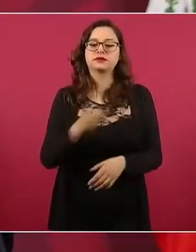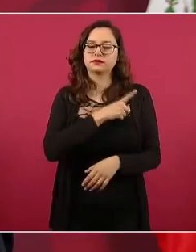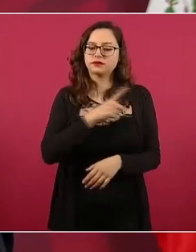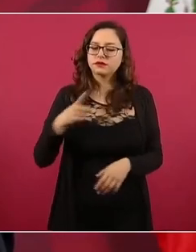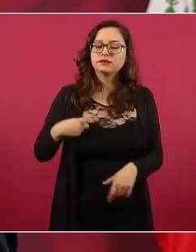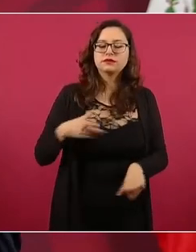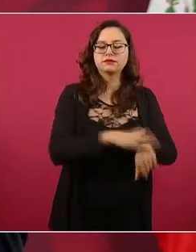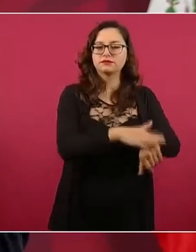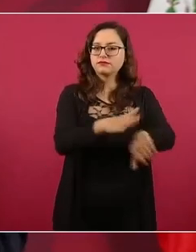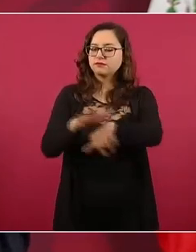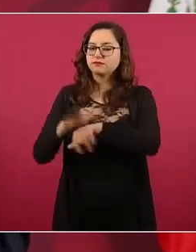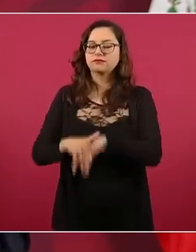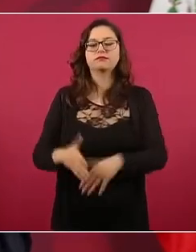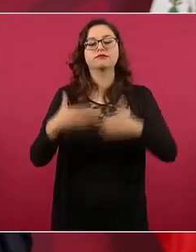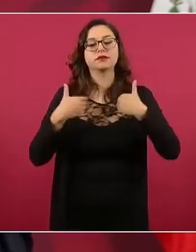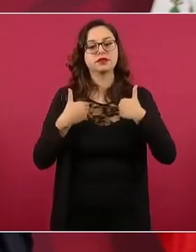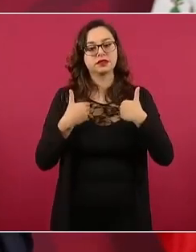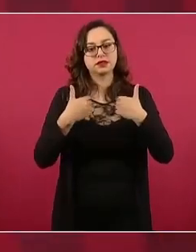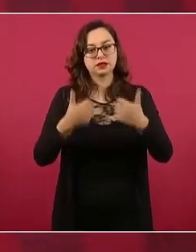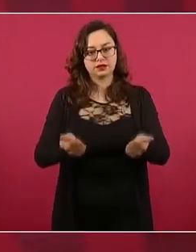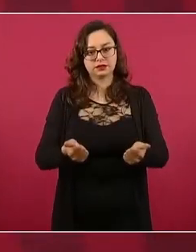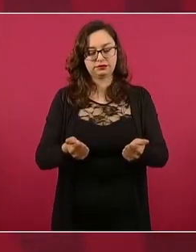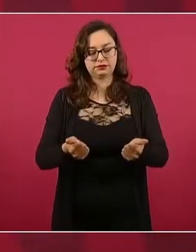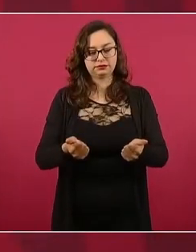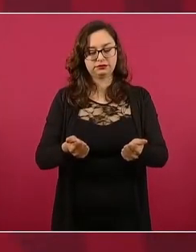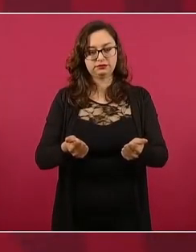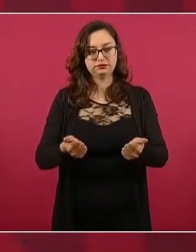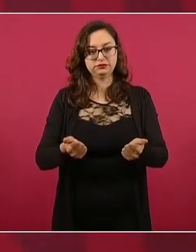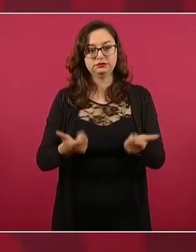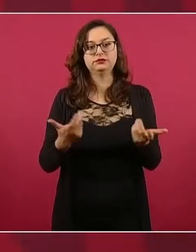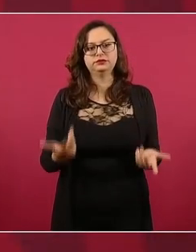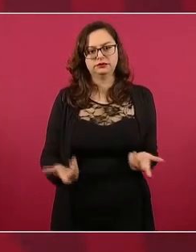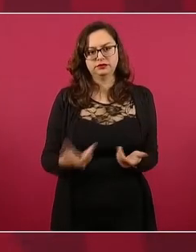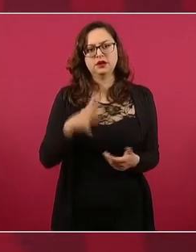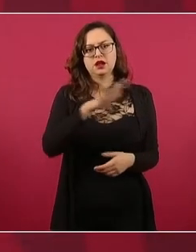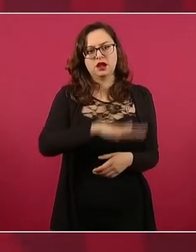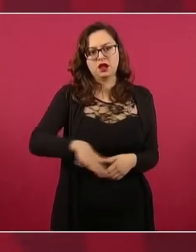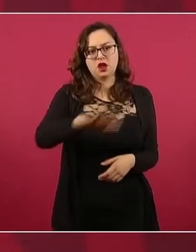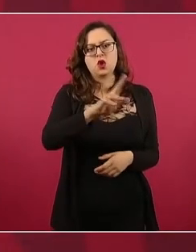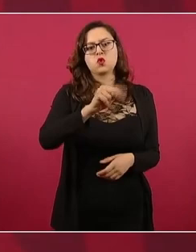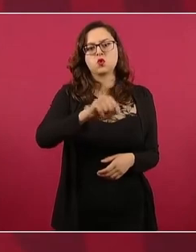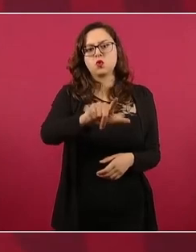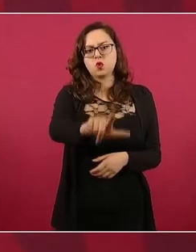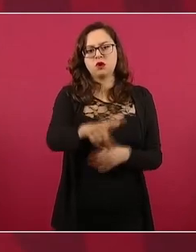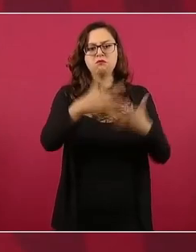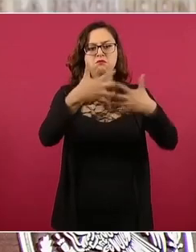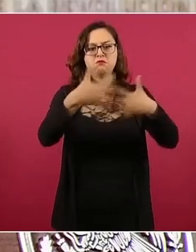Afortunadamente, los empresarios de Nuevo León